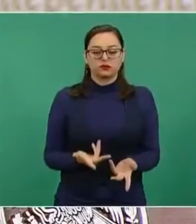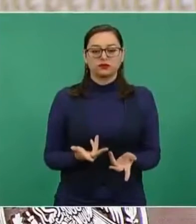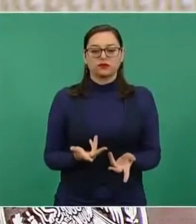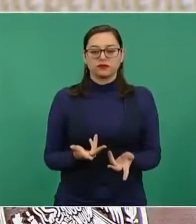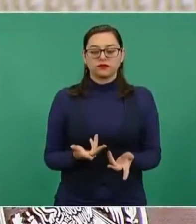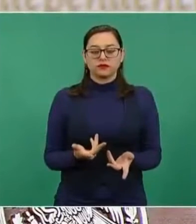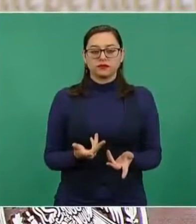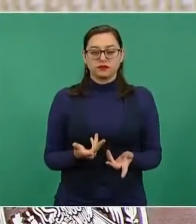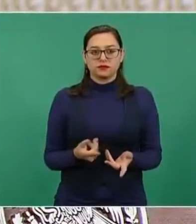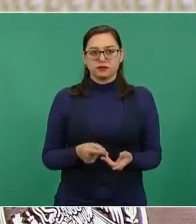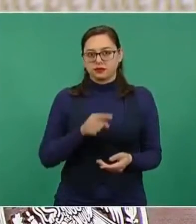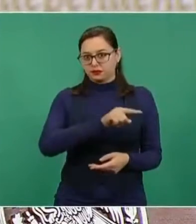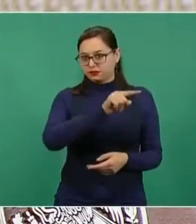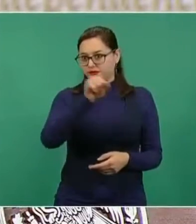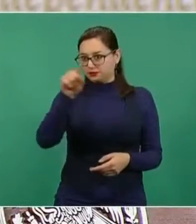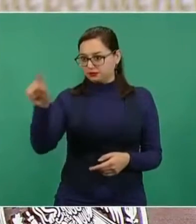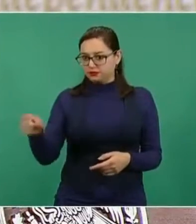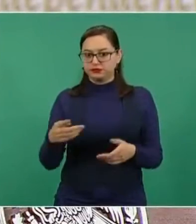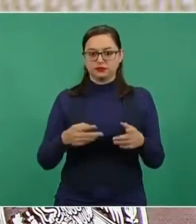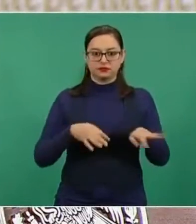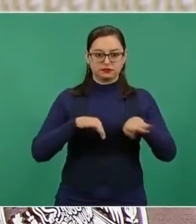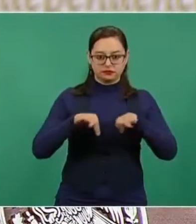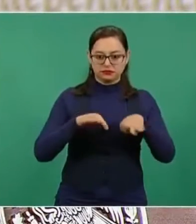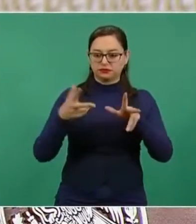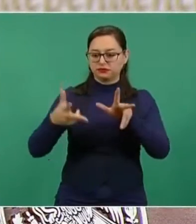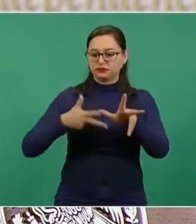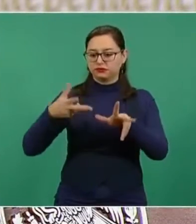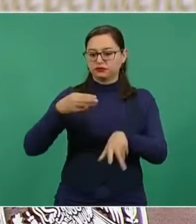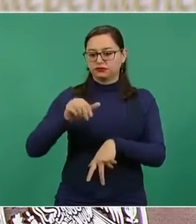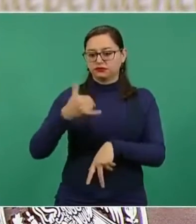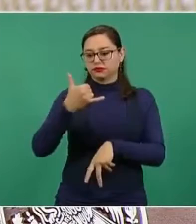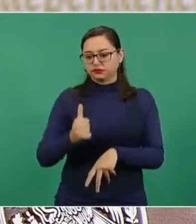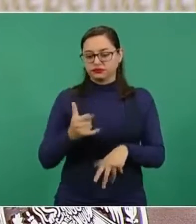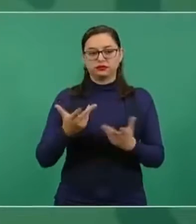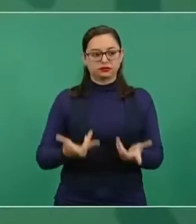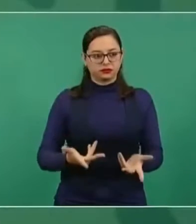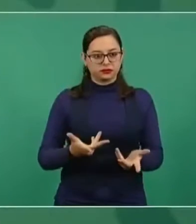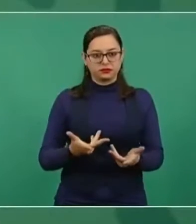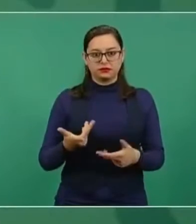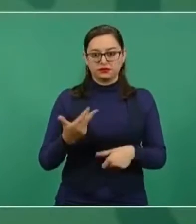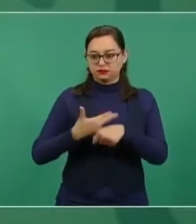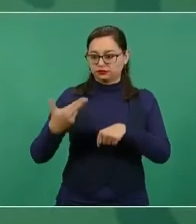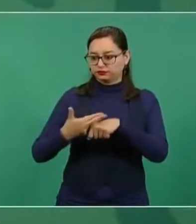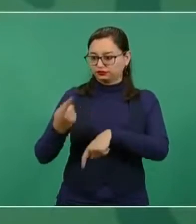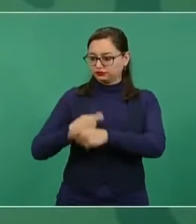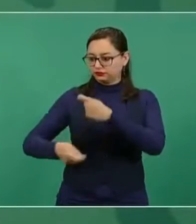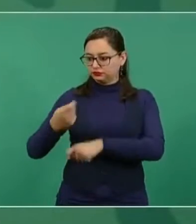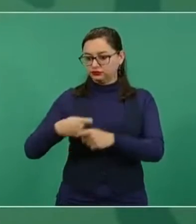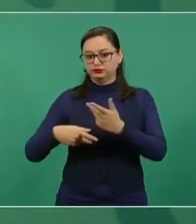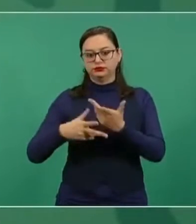trabajando en el Tren Maya para que tengan un tramo